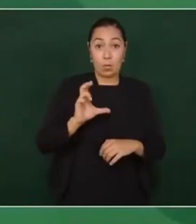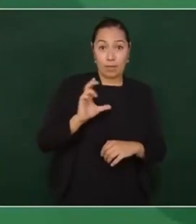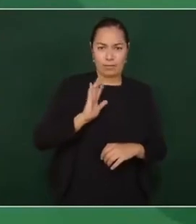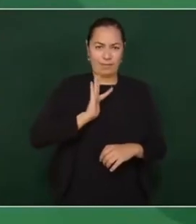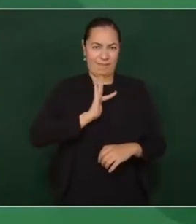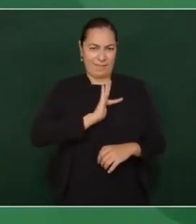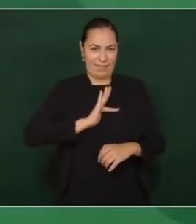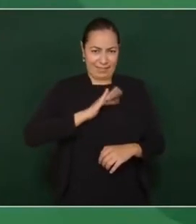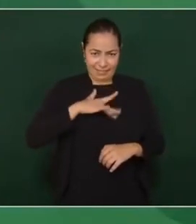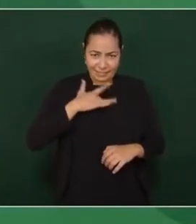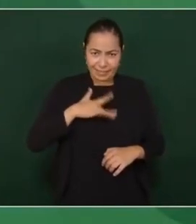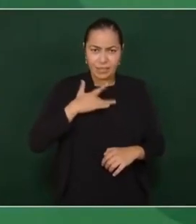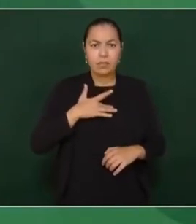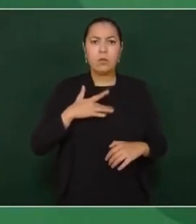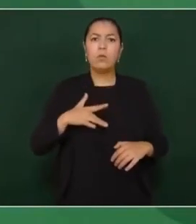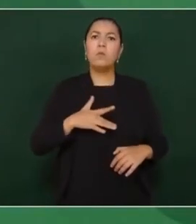bien